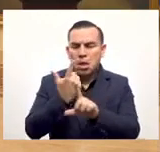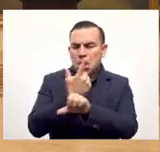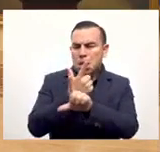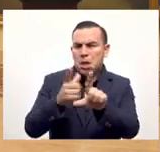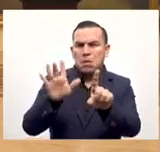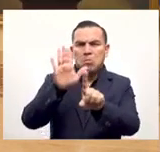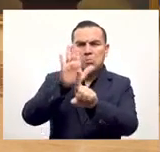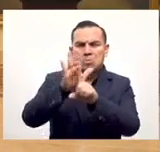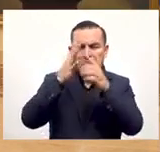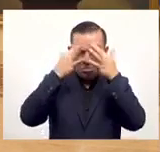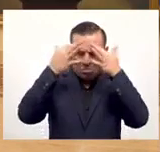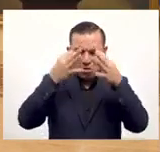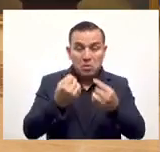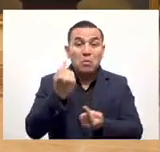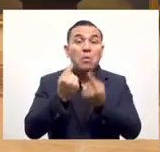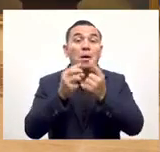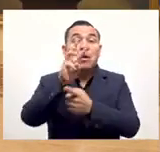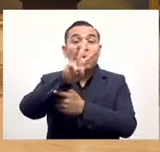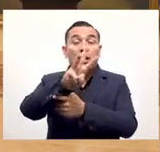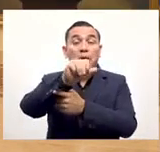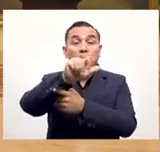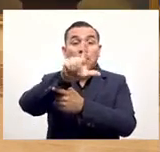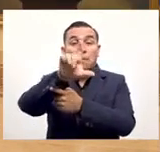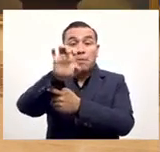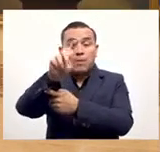utilizar cualquier wallet que el libre mercado le ofrezca